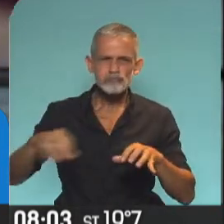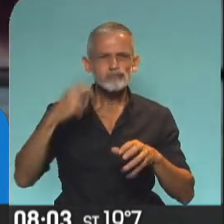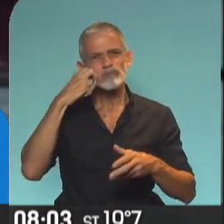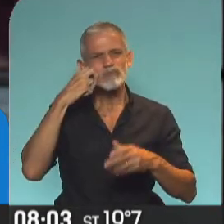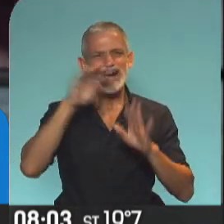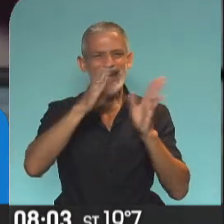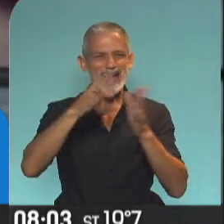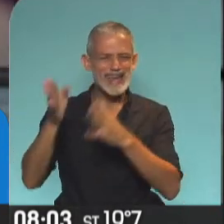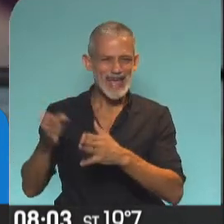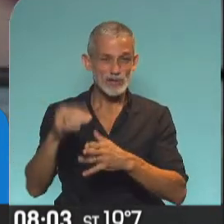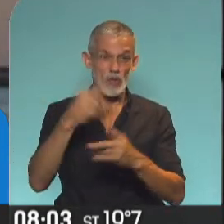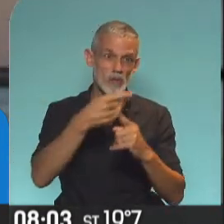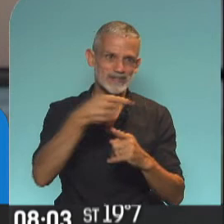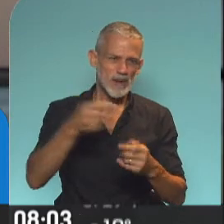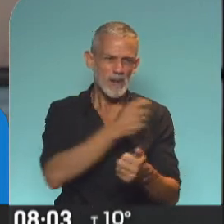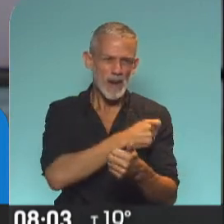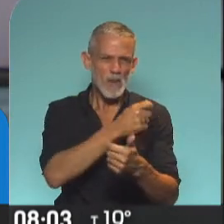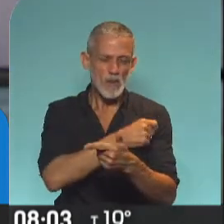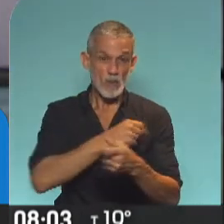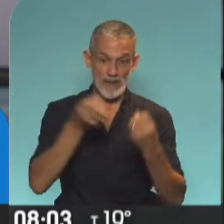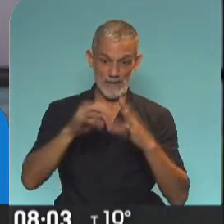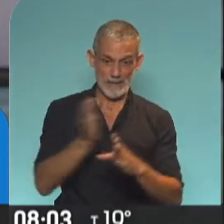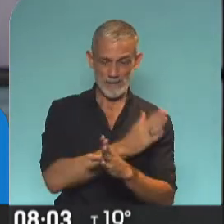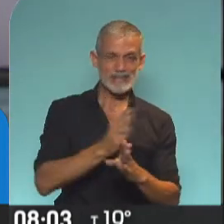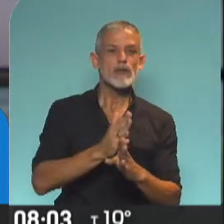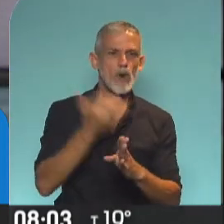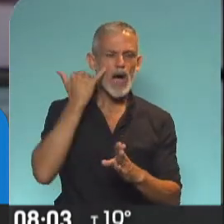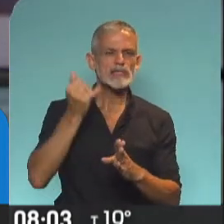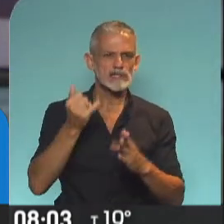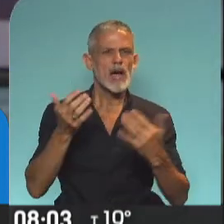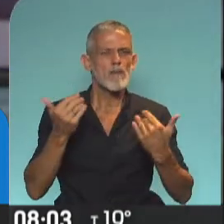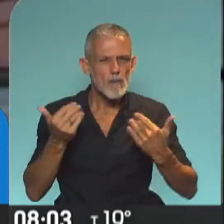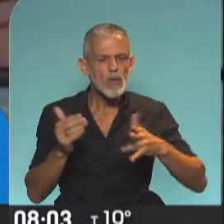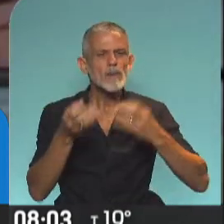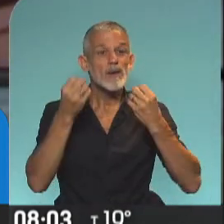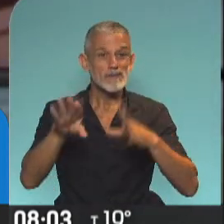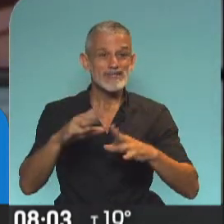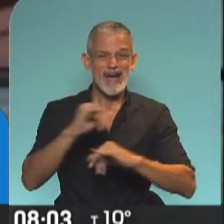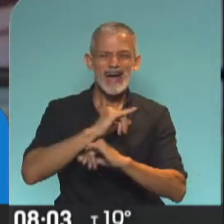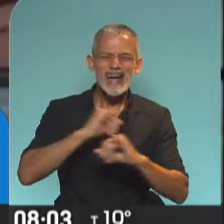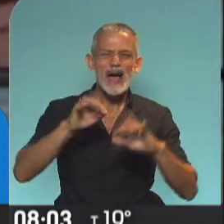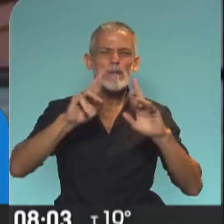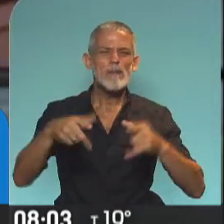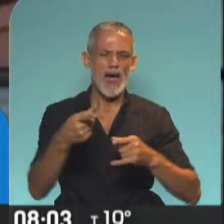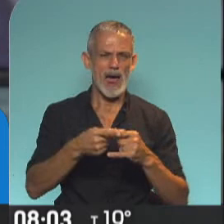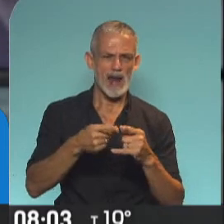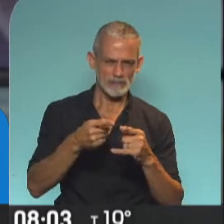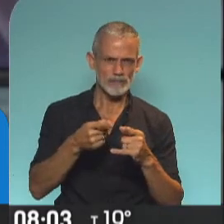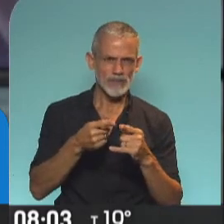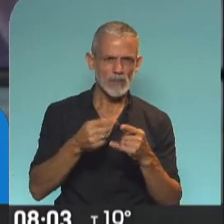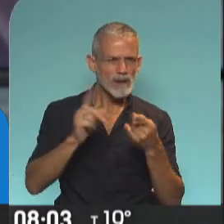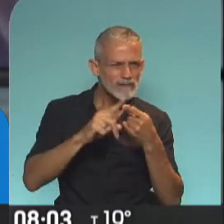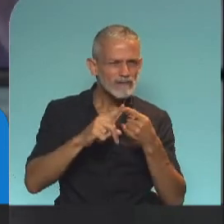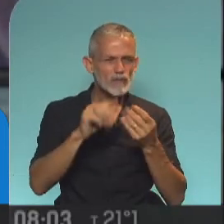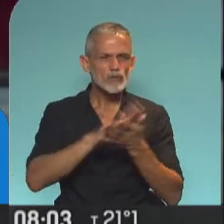semanalmente. Pero haber comenzado la vacunación nos ha permitido comenzar la campaña. Eso que significa arreglar